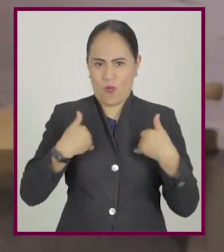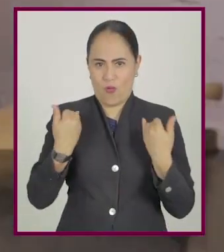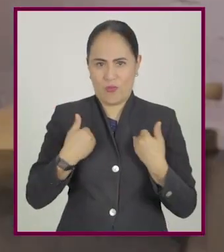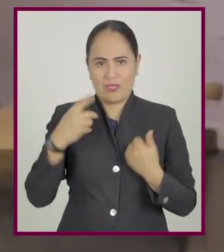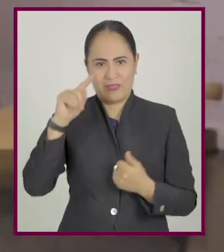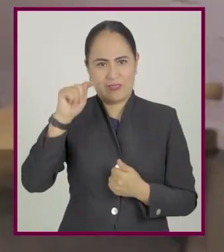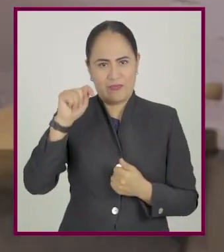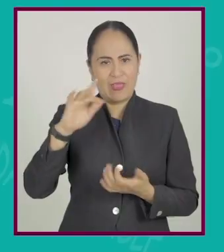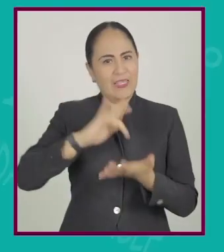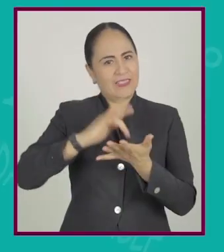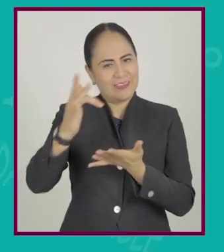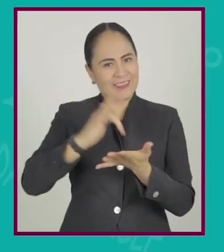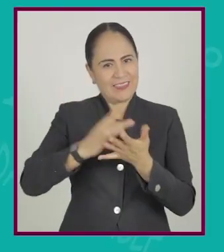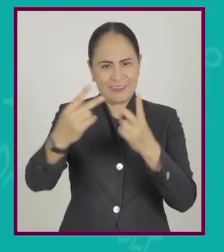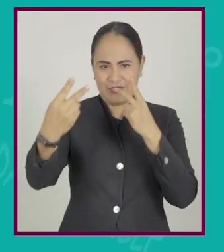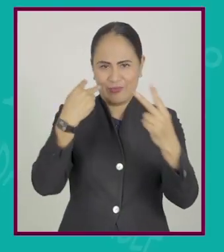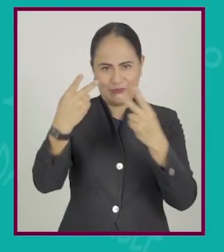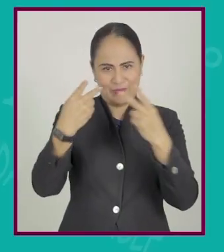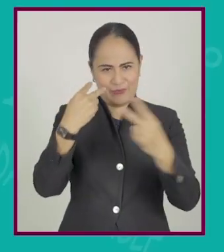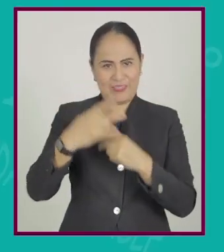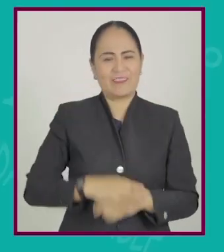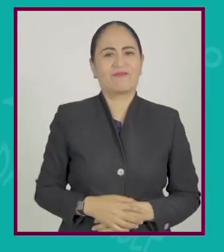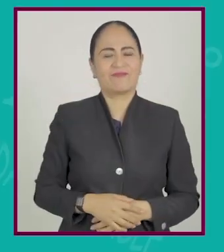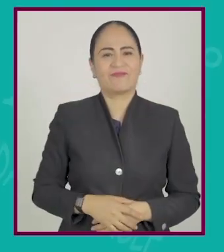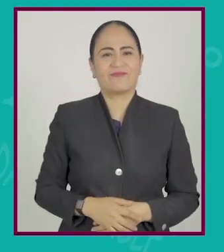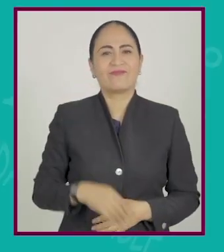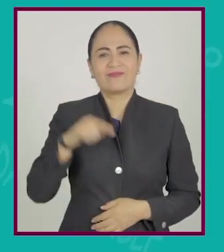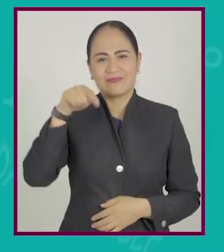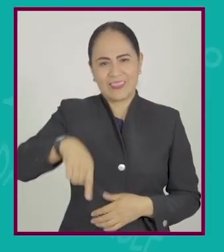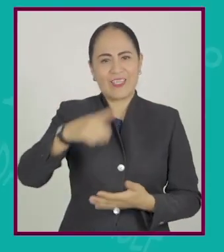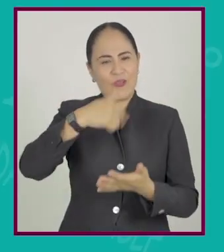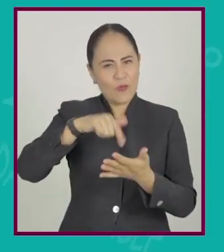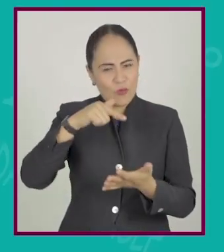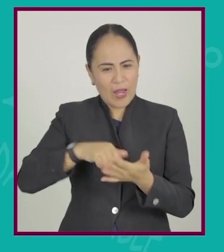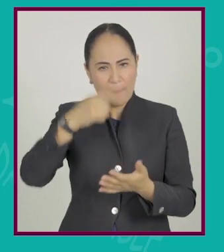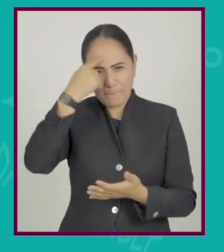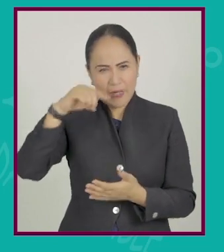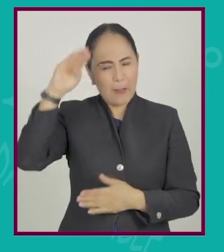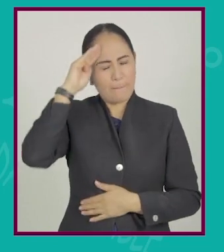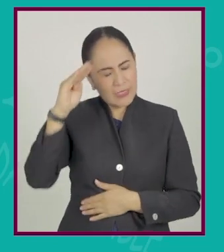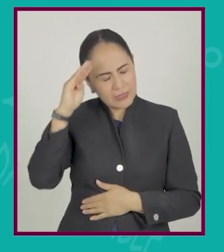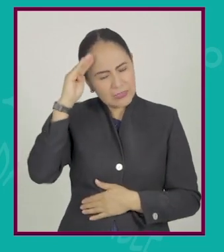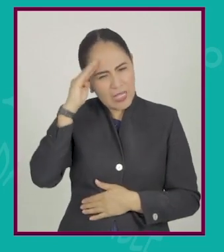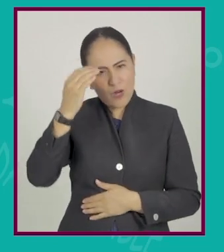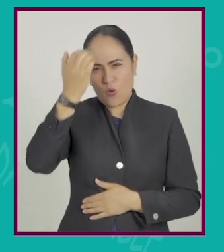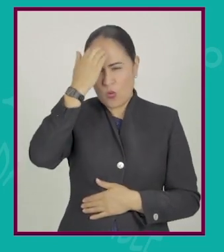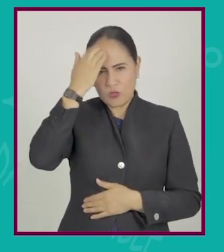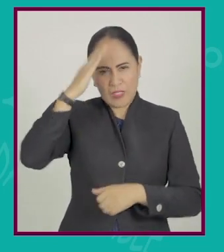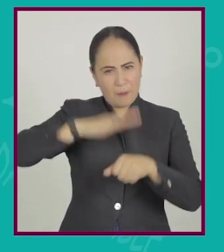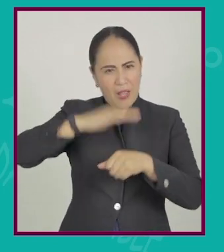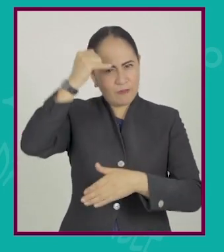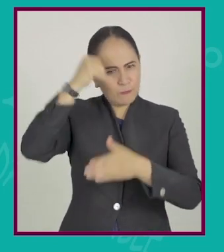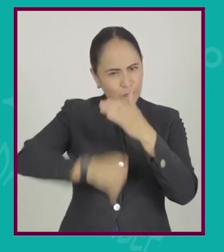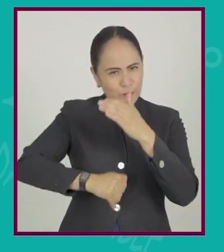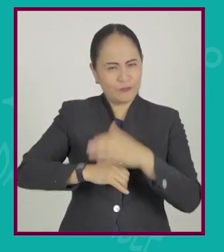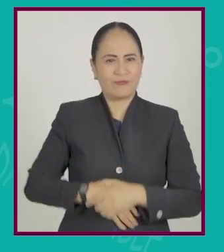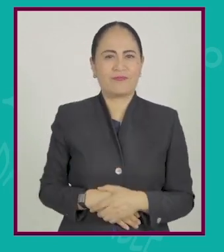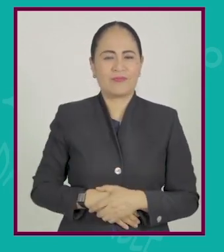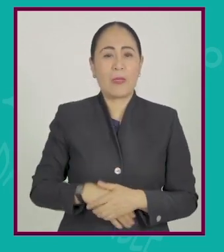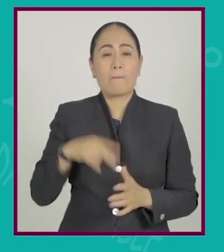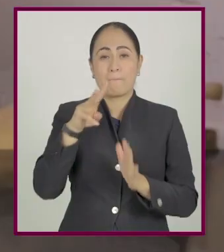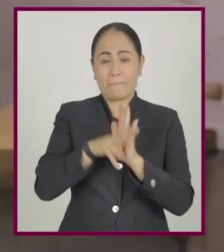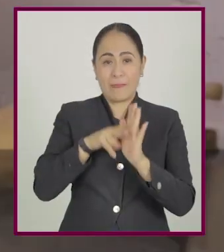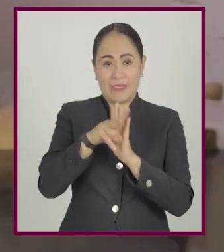Jóvenes en TV, gracias por acompañarnos y hacer este espacio de reflexión y construcción de conocimiento con nosotros.